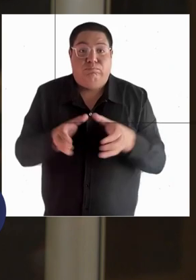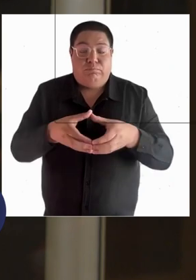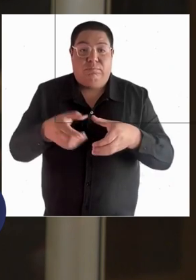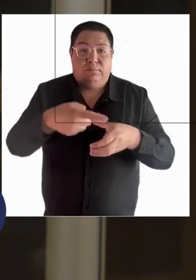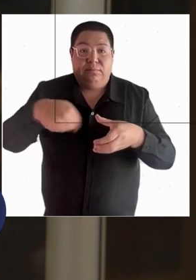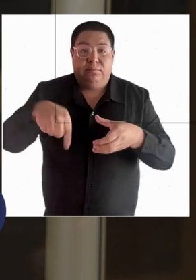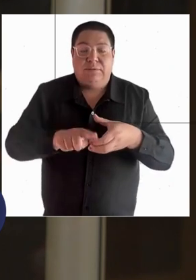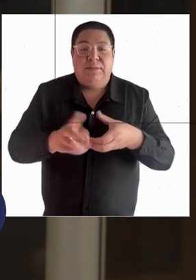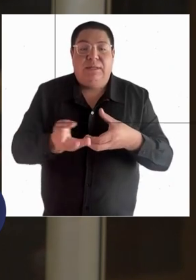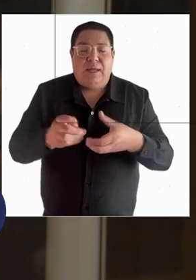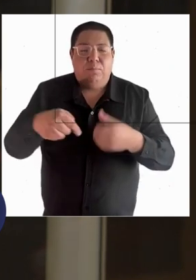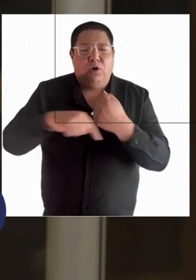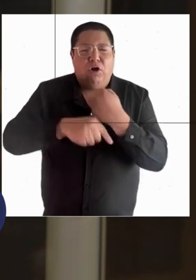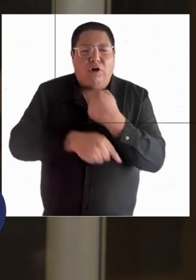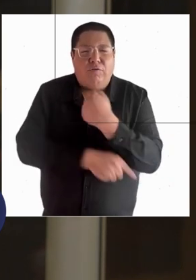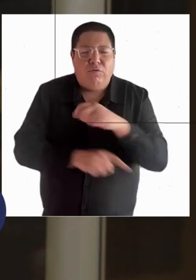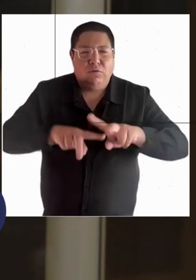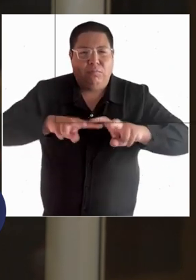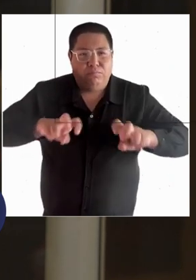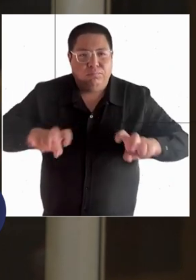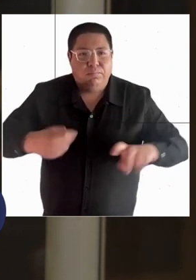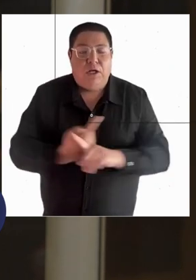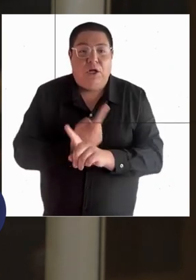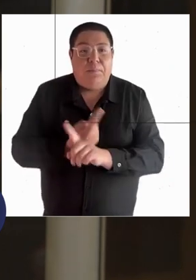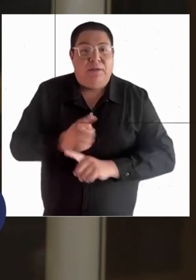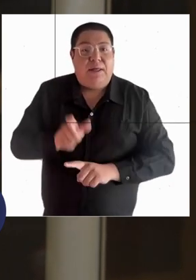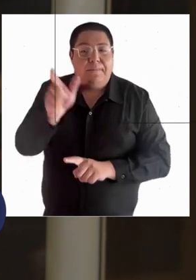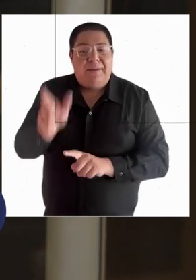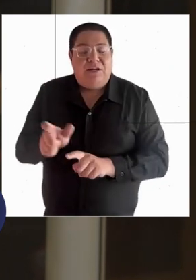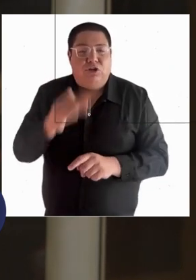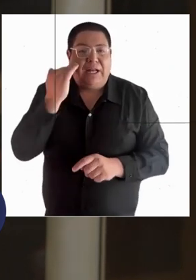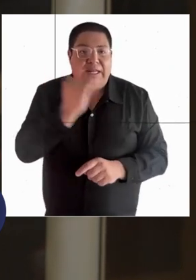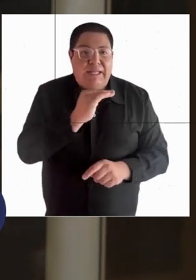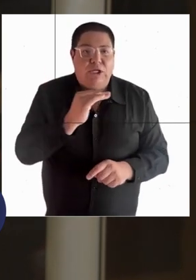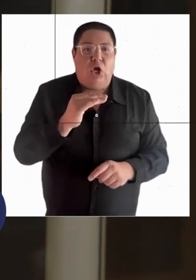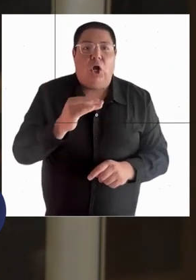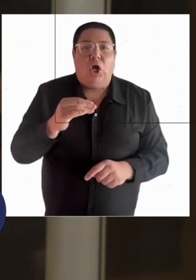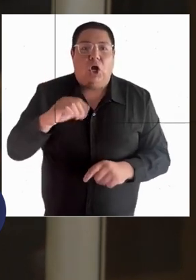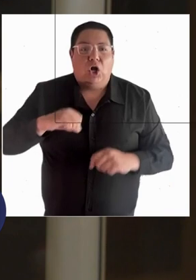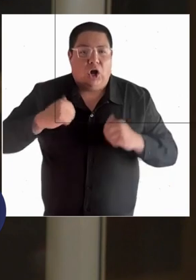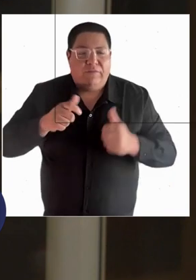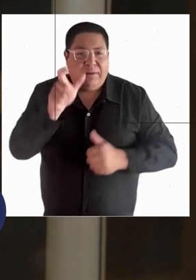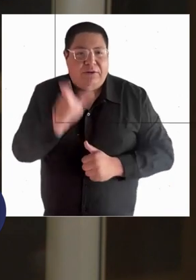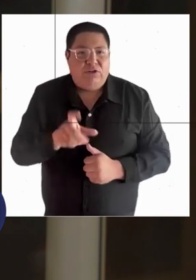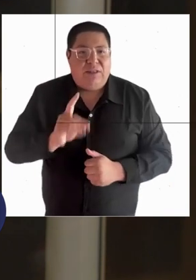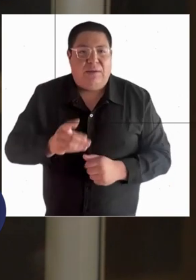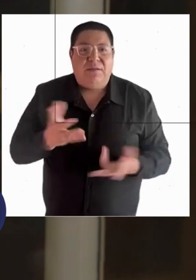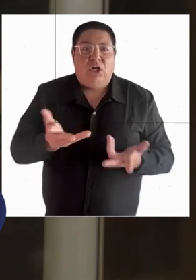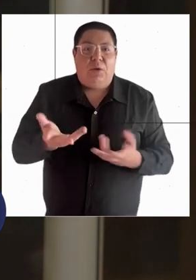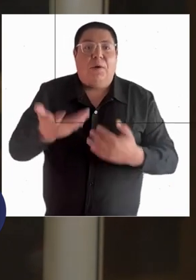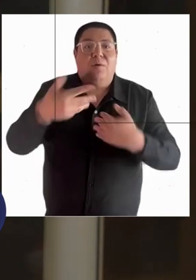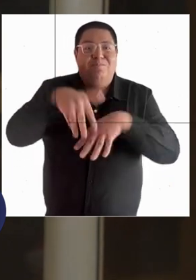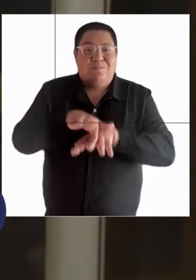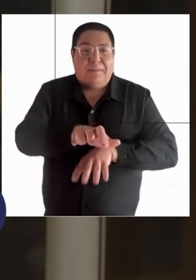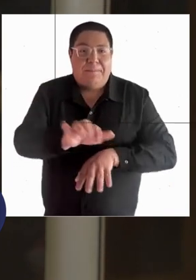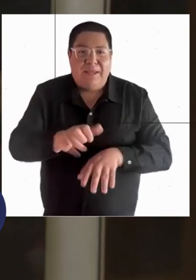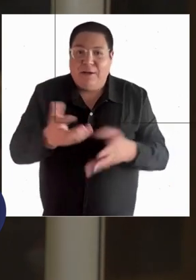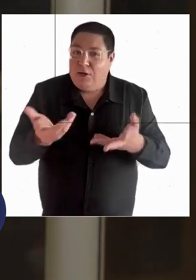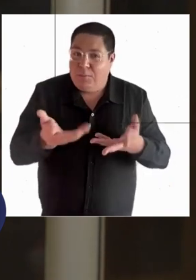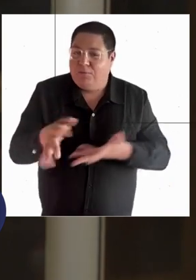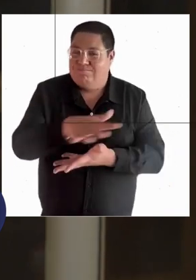senador David Sandoval, presidente de la Comisión de Adultos Mayores y Discapacidad, la diputada Carolina Marzán,